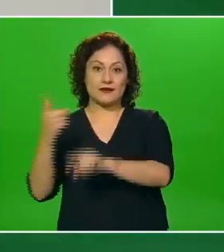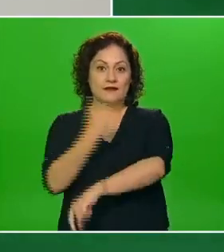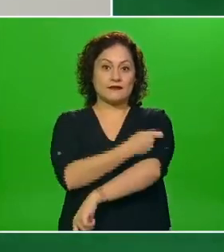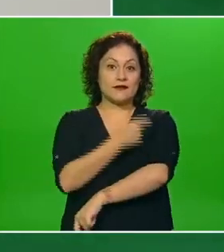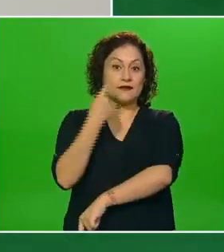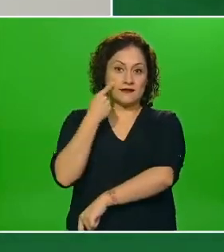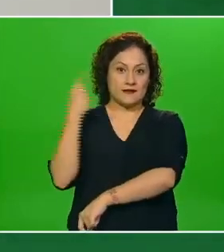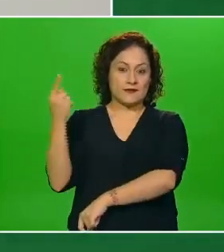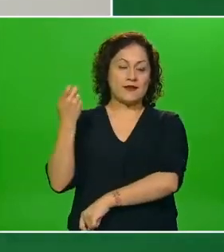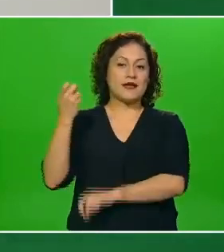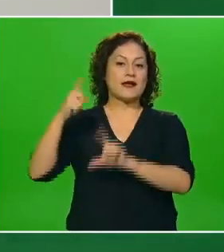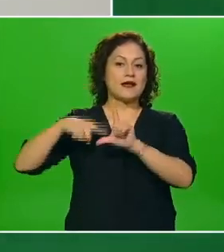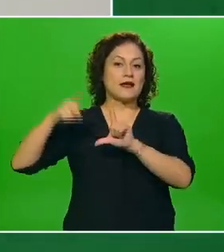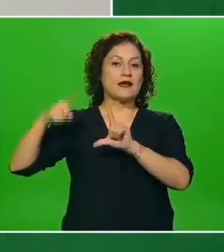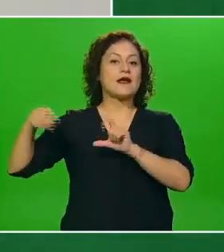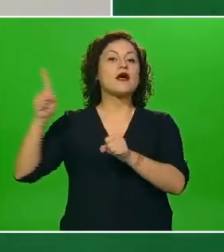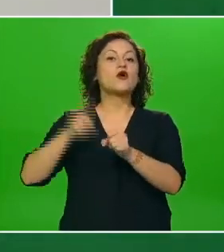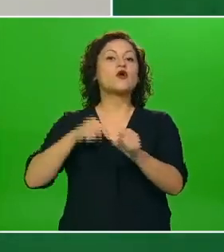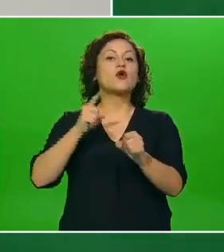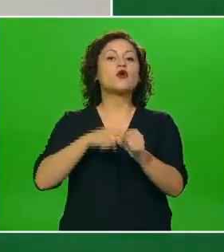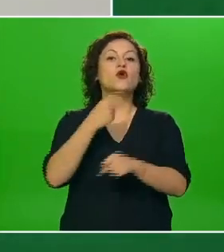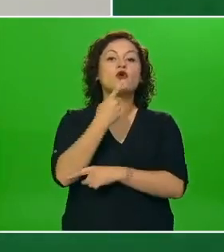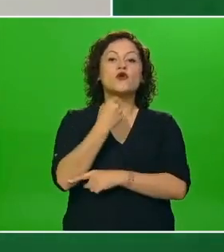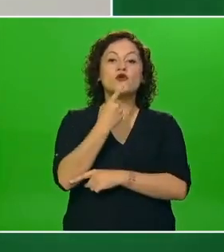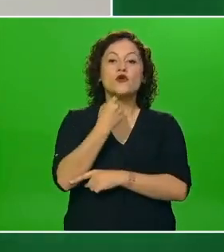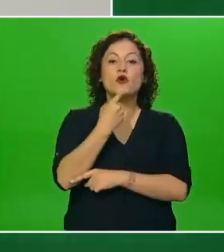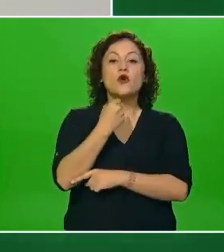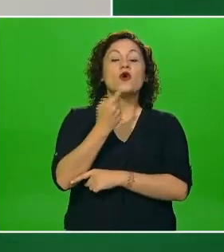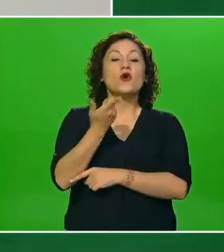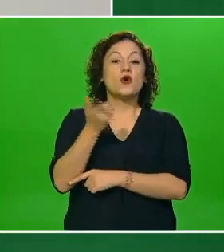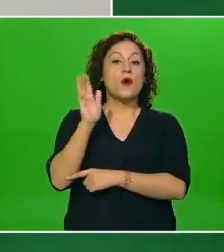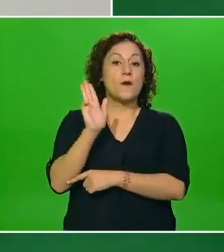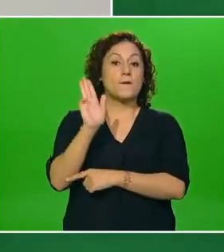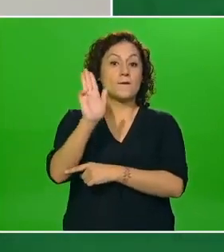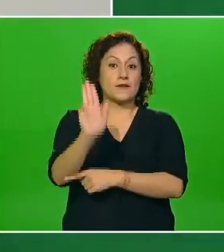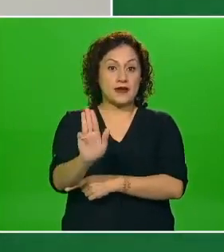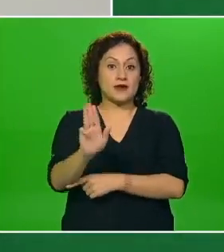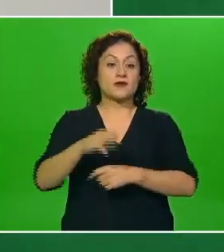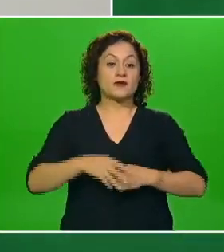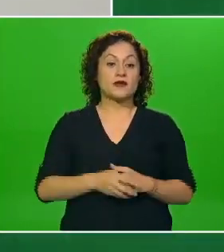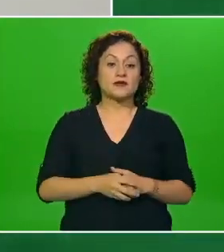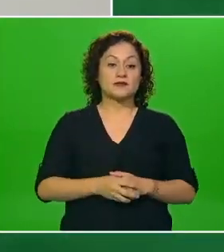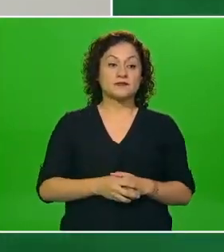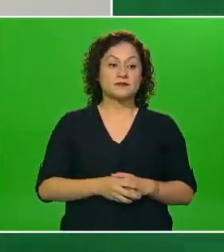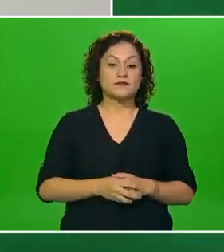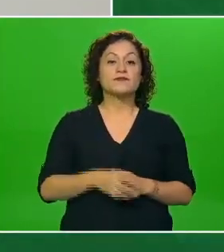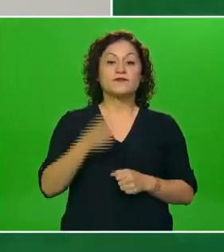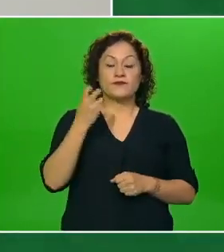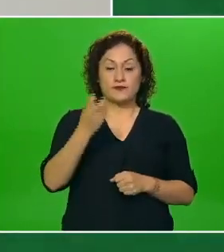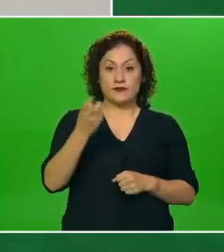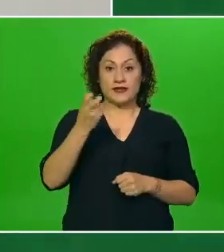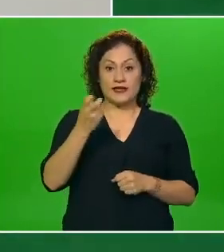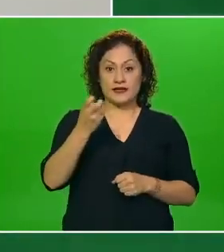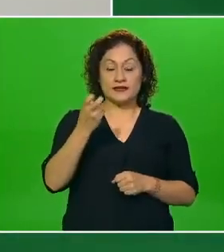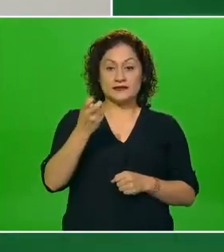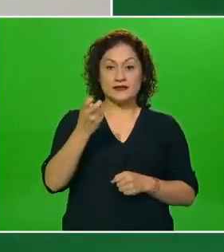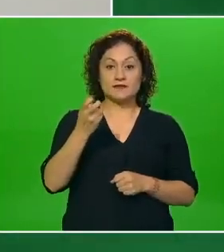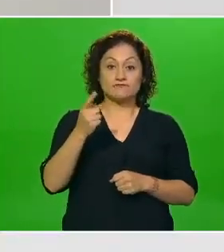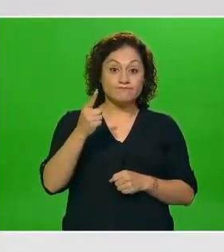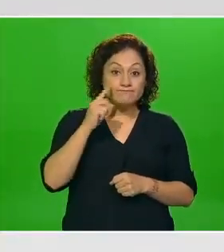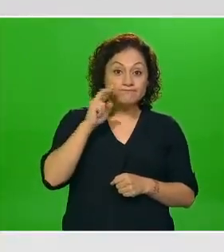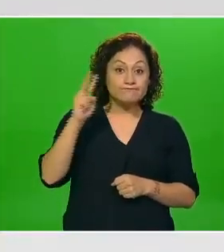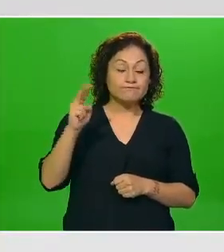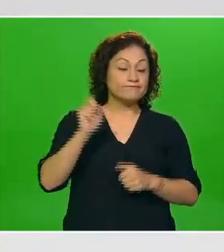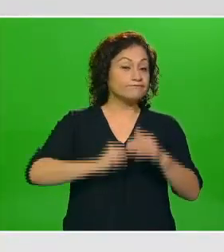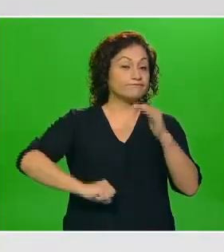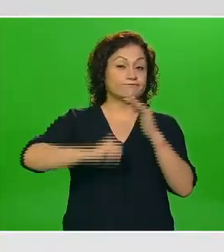la columna de color rojo que se marca para el día miércoles vean ustedes como la altura de esa columna ha sido la más alta lograda desde